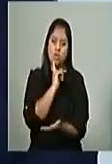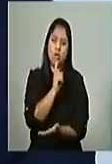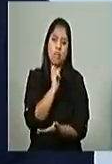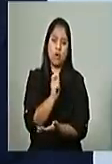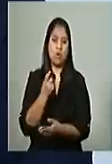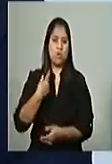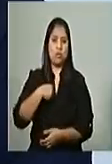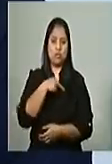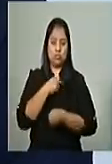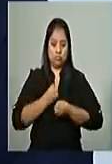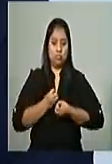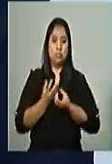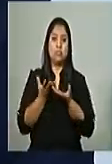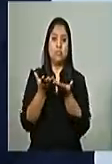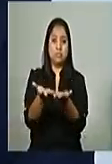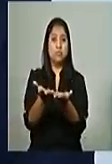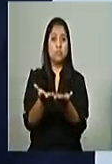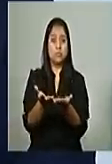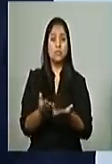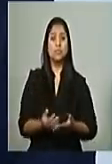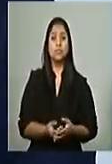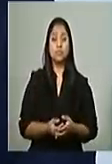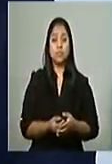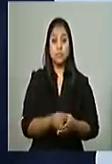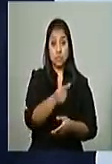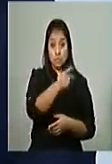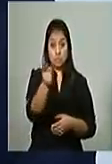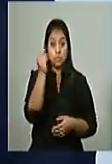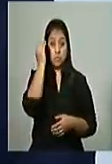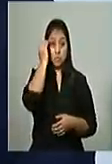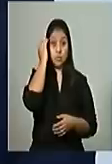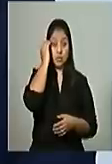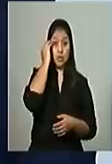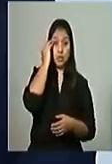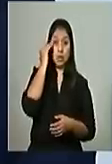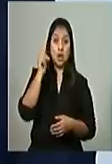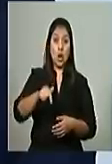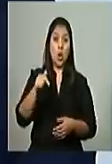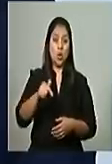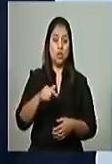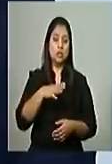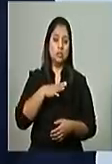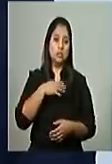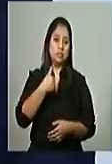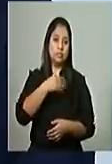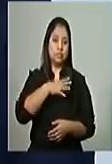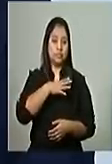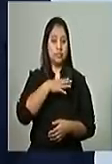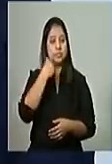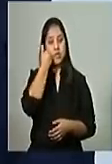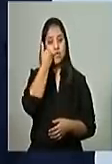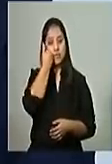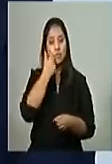uno de nosotros. Como ustedes saben, estoy bajo el cuadro COVID-19.